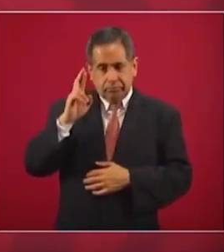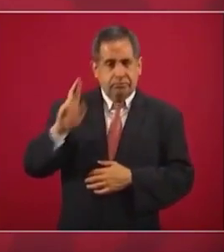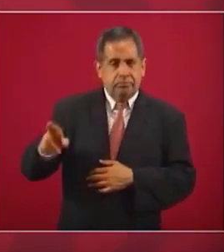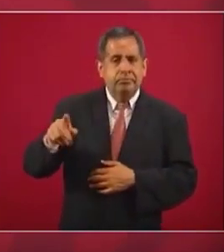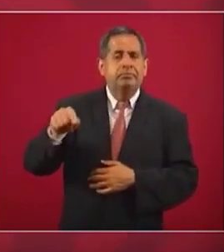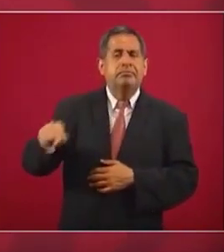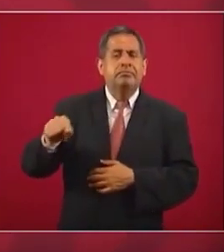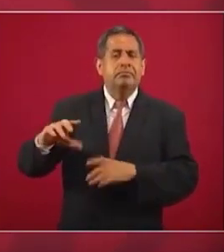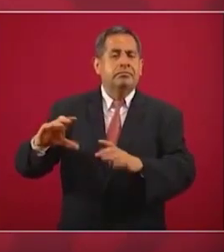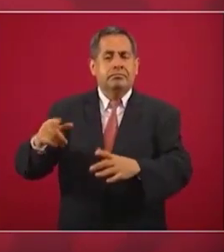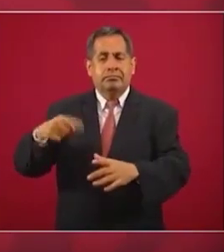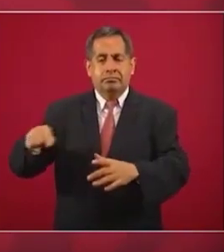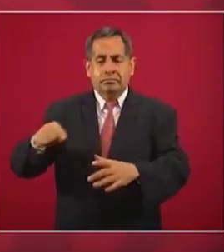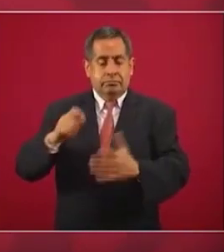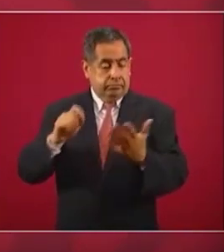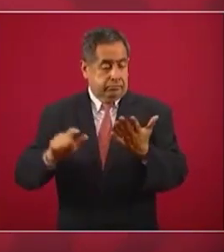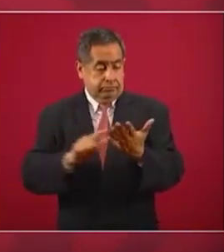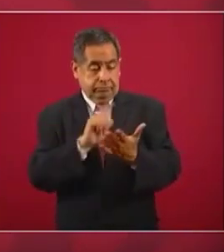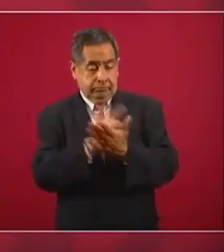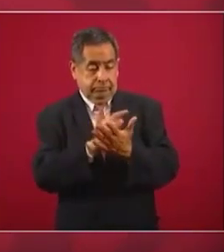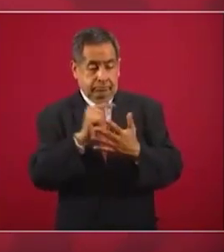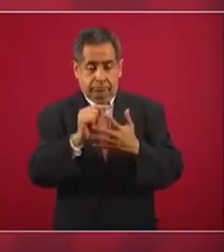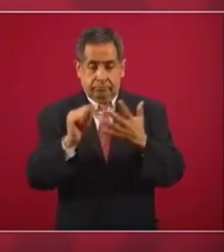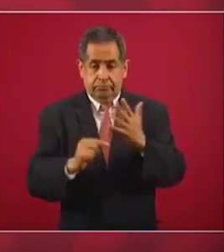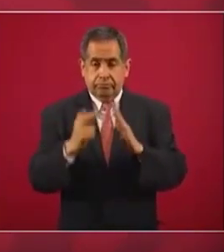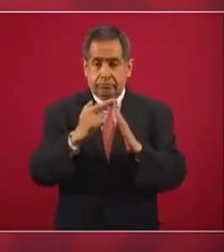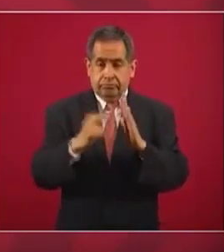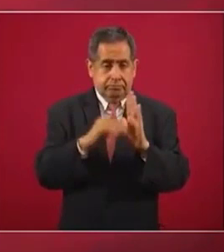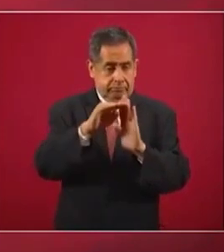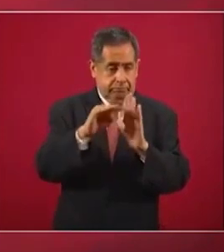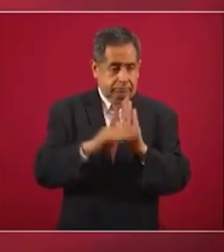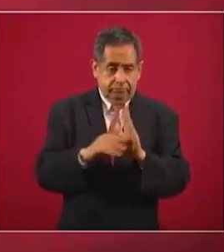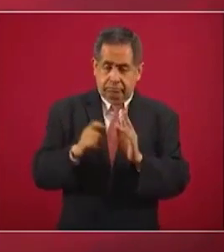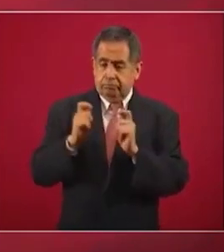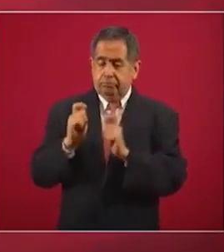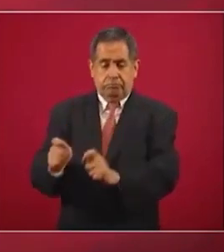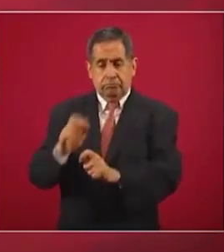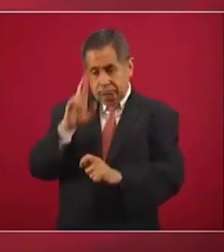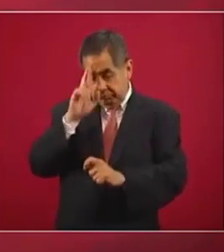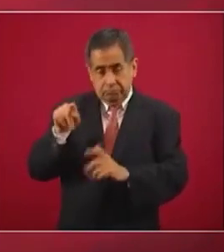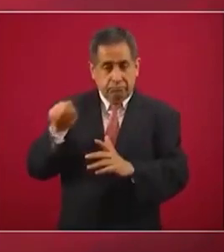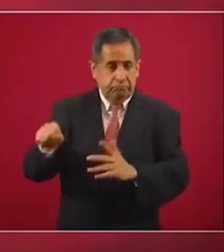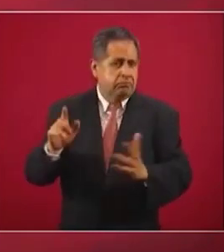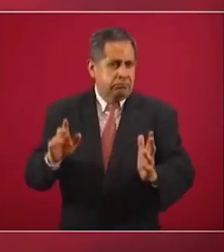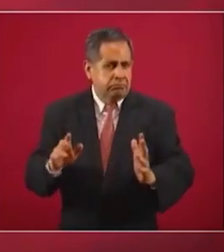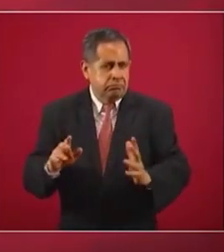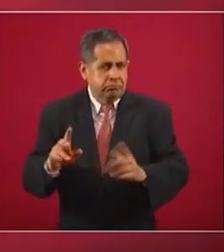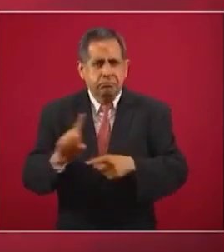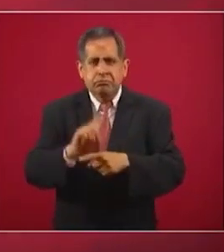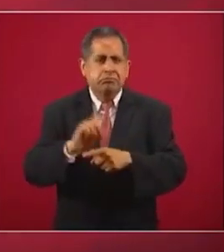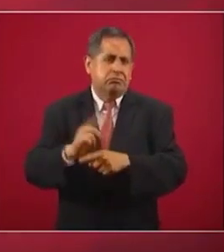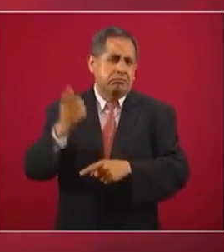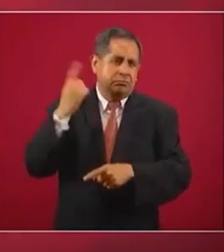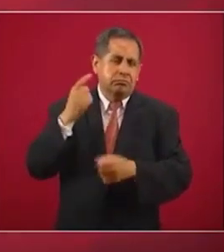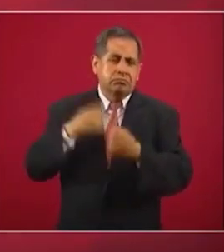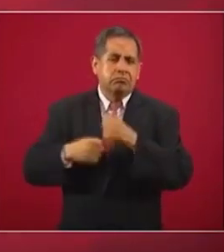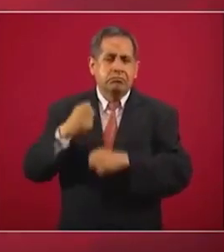la ley, los reglamentos. Desde el año pasado,